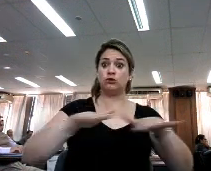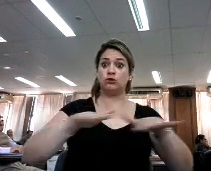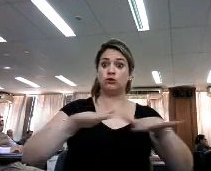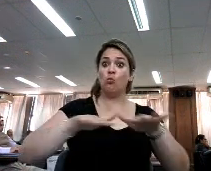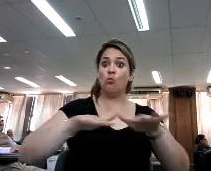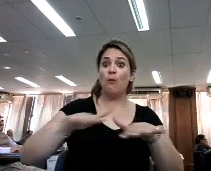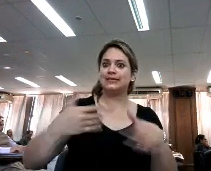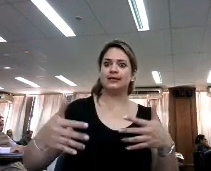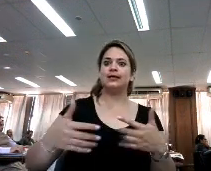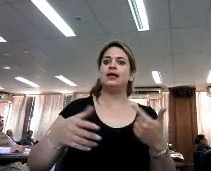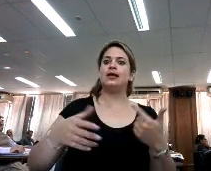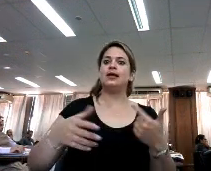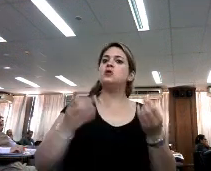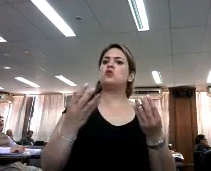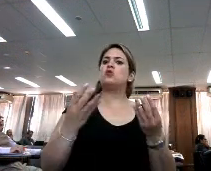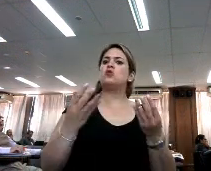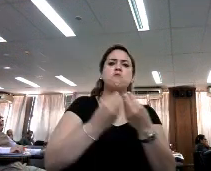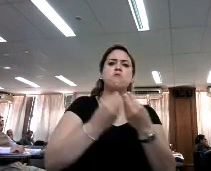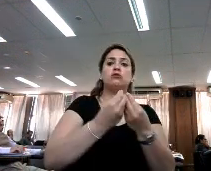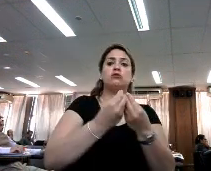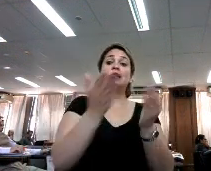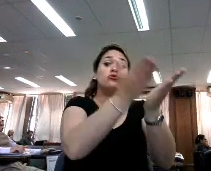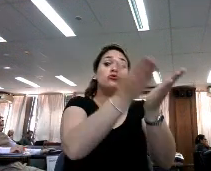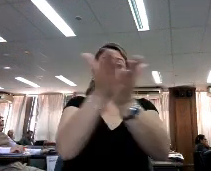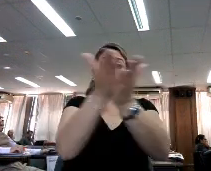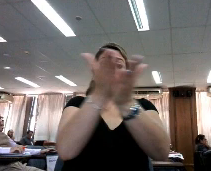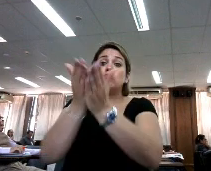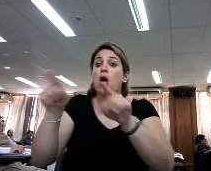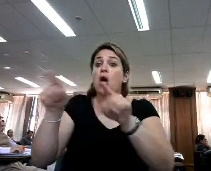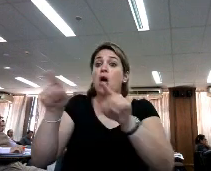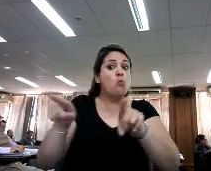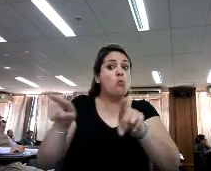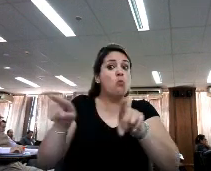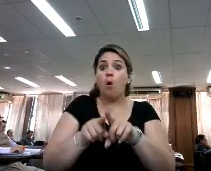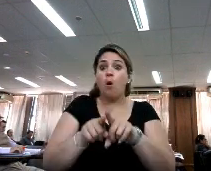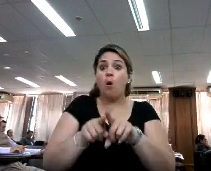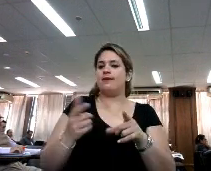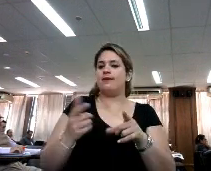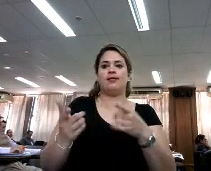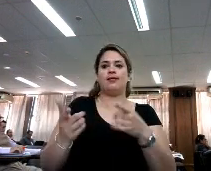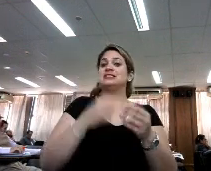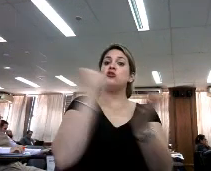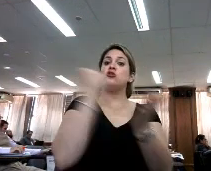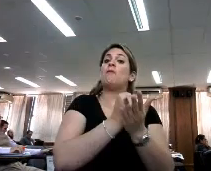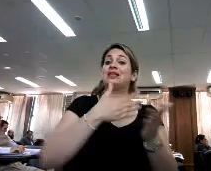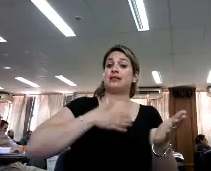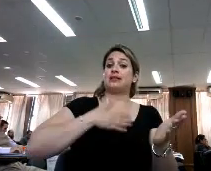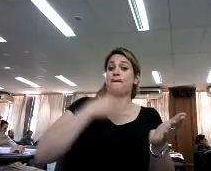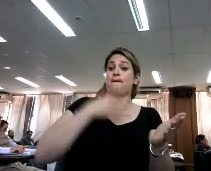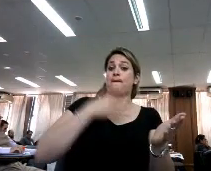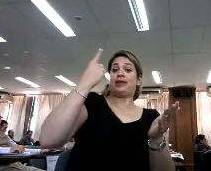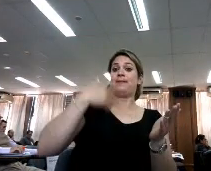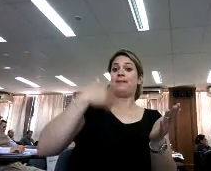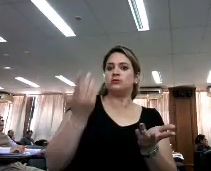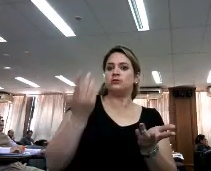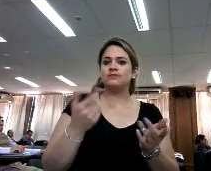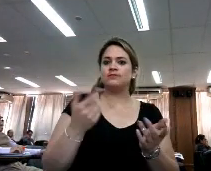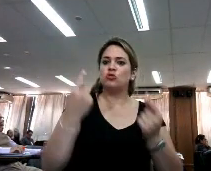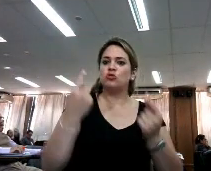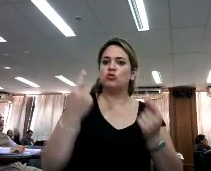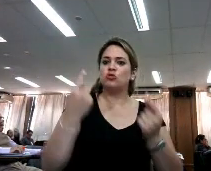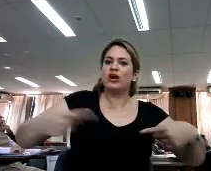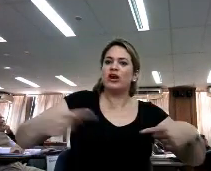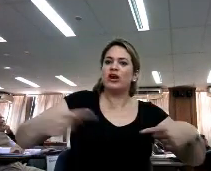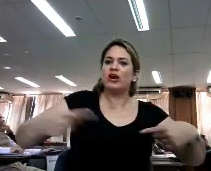¿Sí? Porque hay un montón de gente que está estudiando lo mismo en un montón de instituciones, y sean lo patentantes que yo. Todos esos recursos que se utilizaron